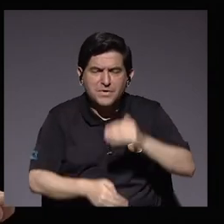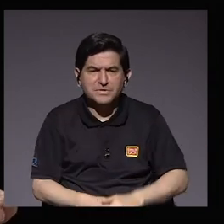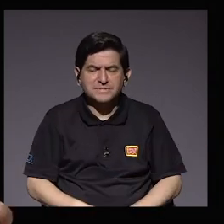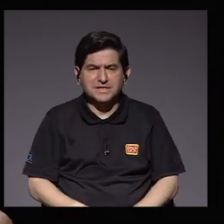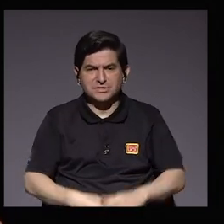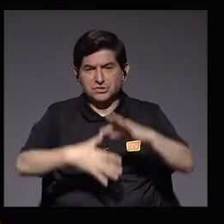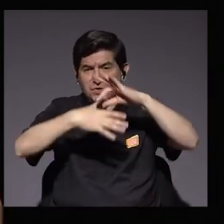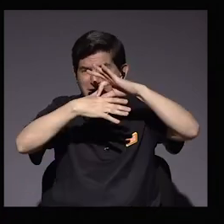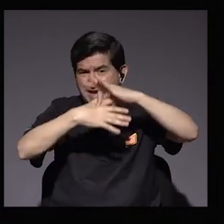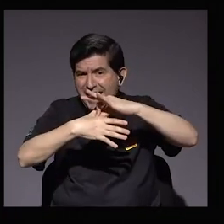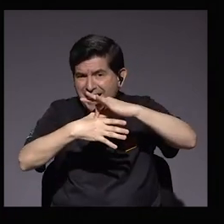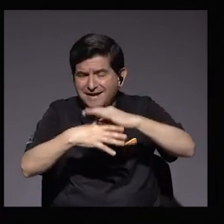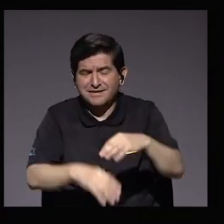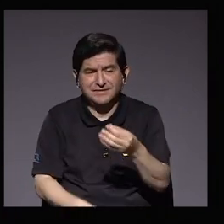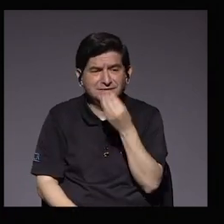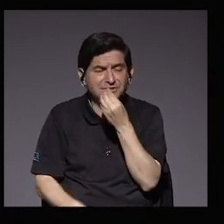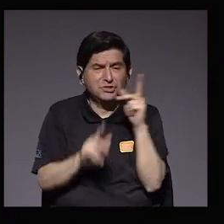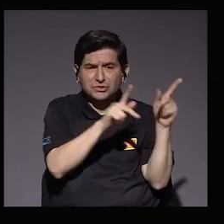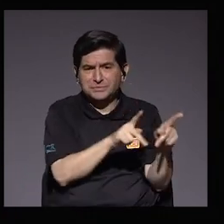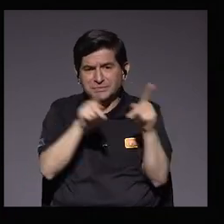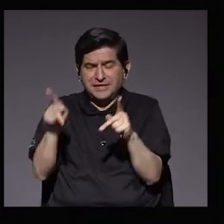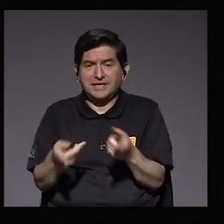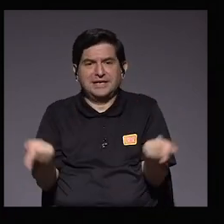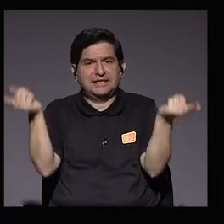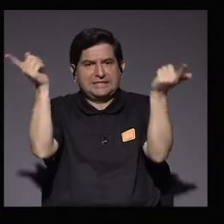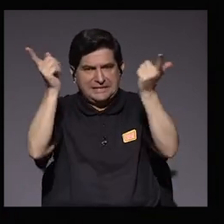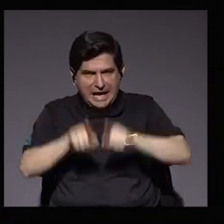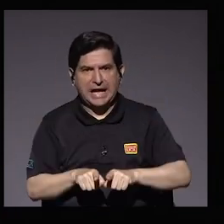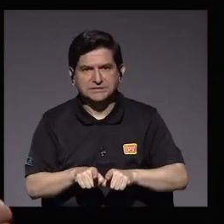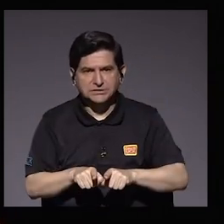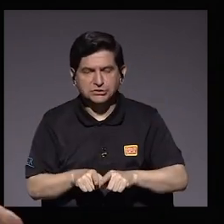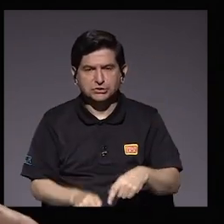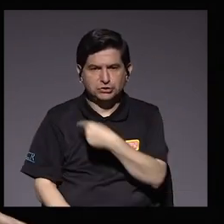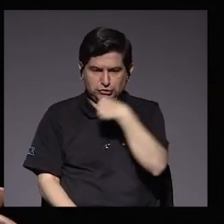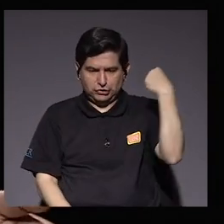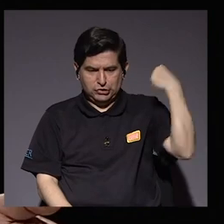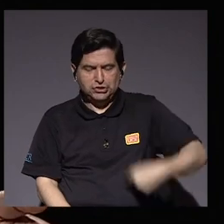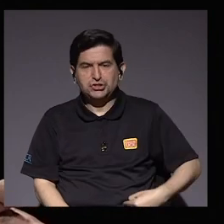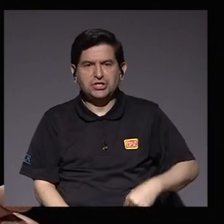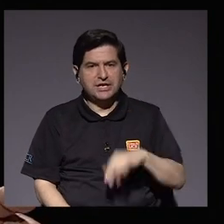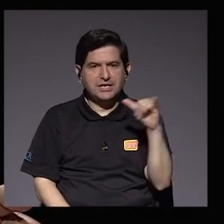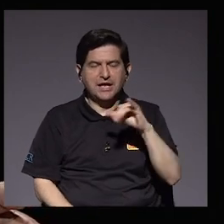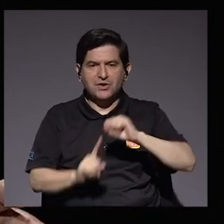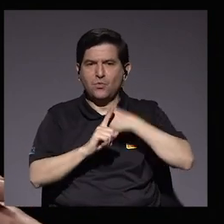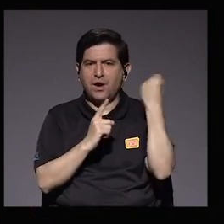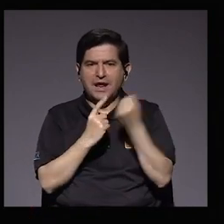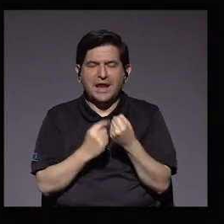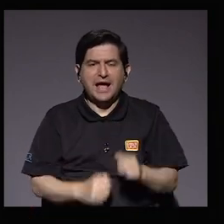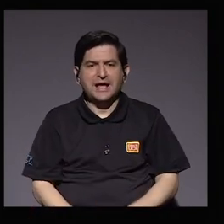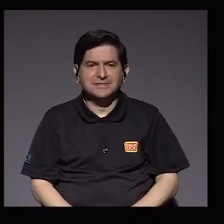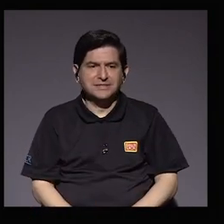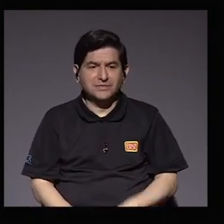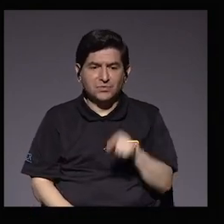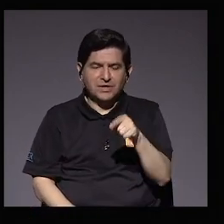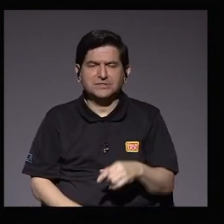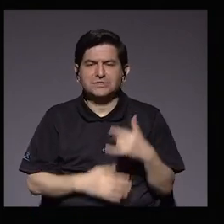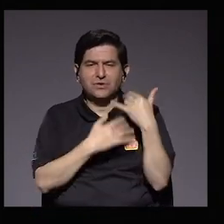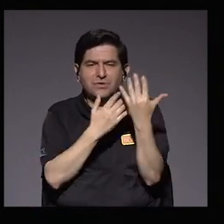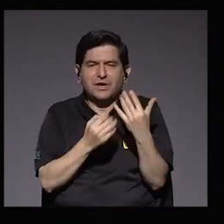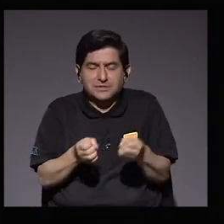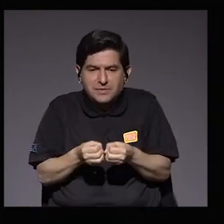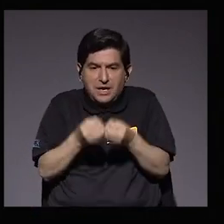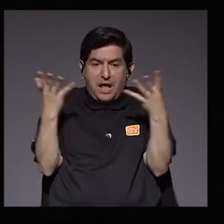las carnes que la gente consume. Y que en este caso, China era una bomba de tiempo, don Alberto, pero también encontramos que